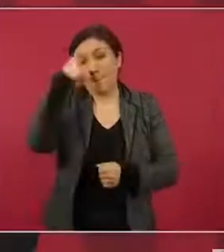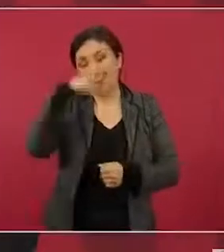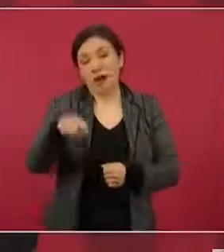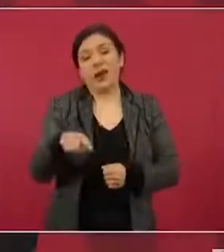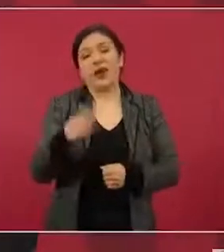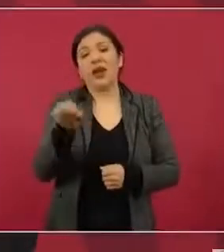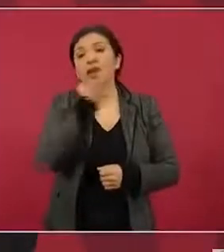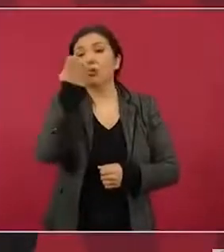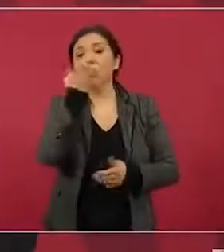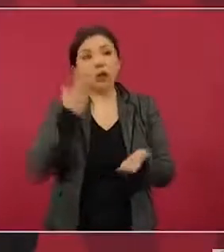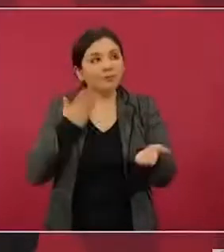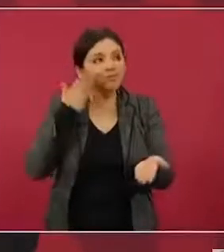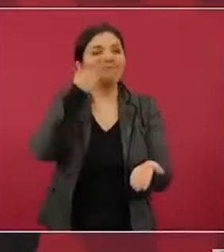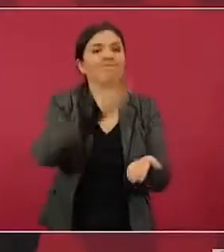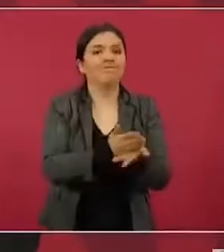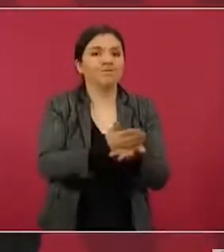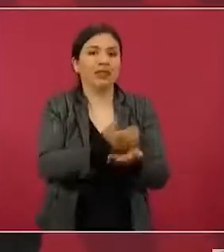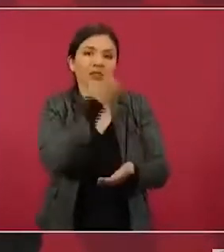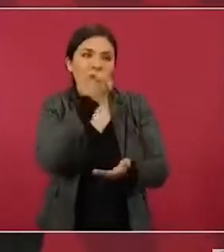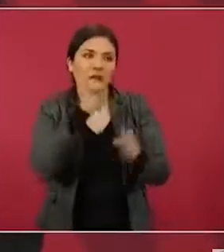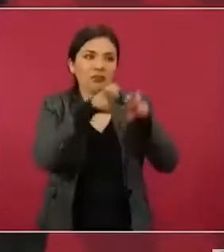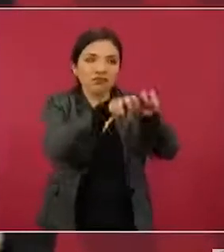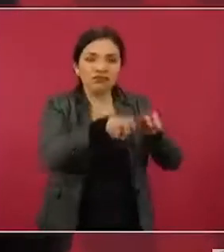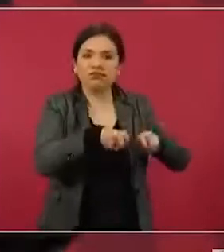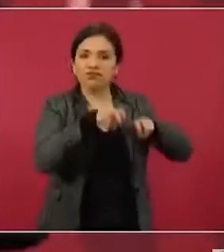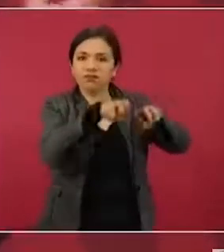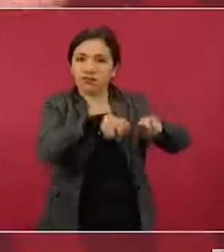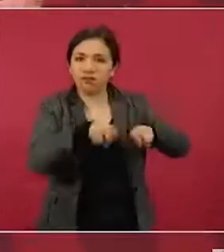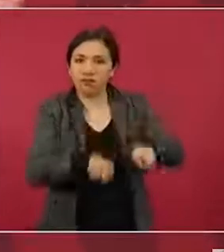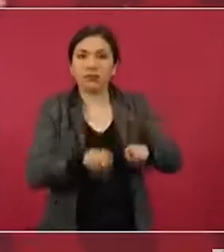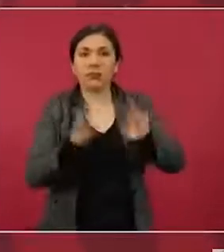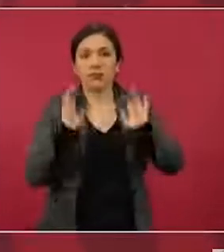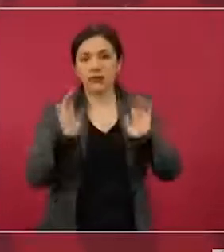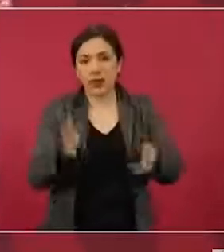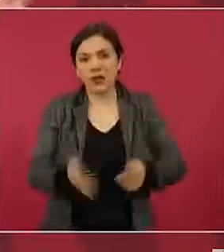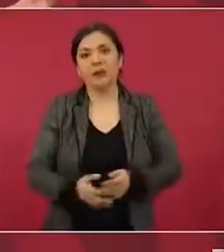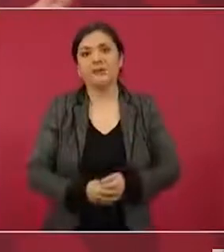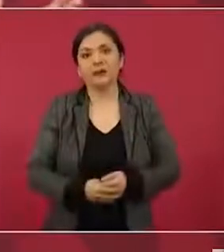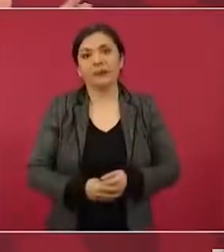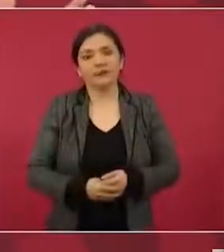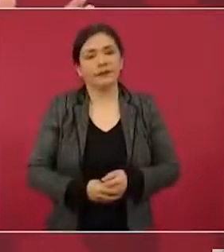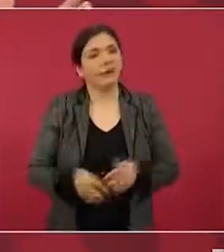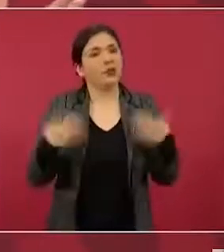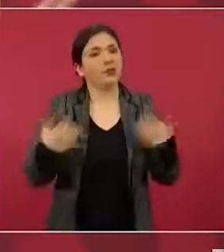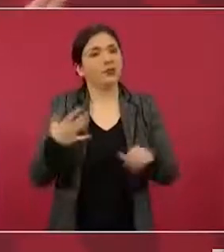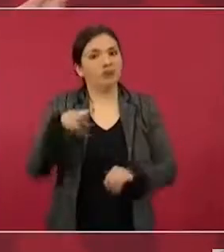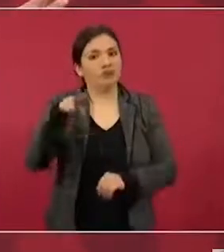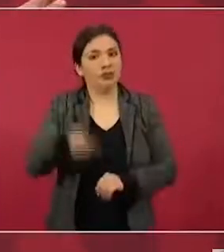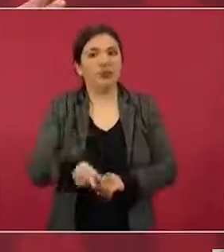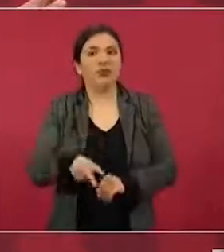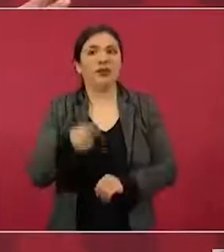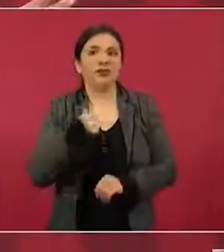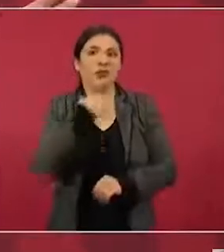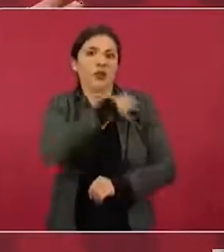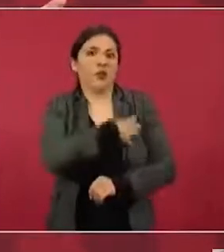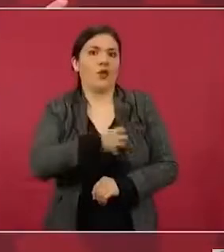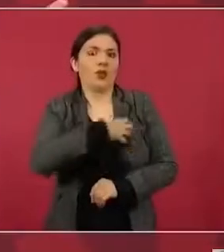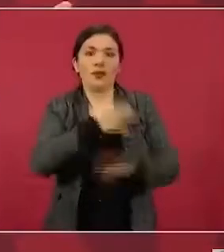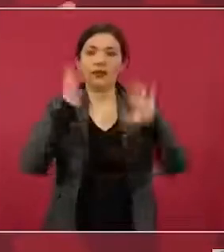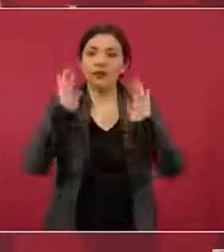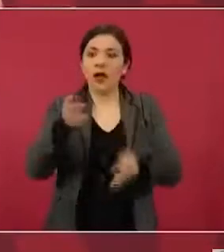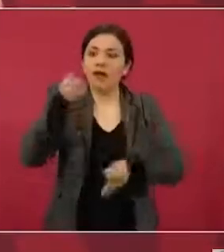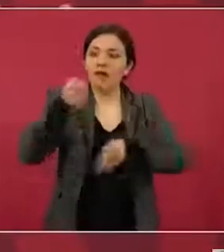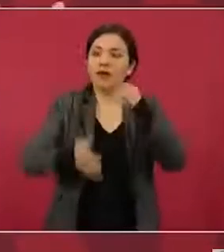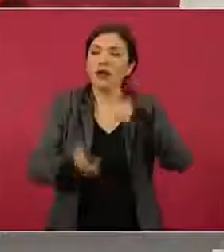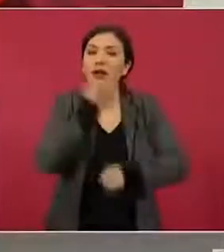presenciales, ya hasta celebro de que la UNAM